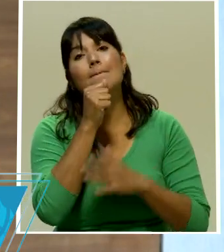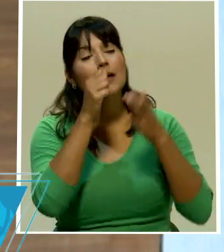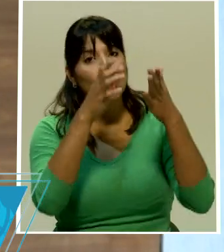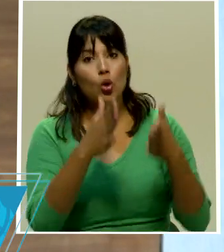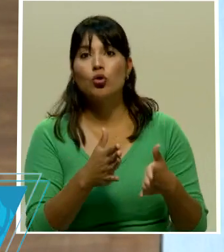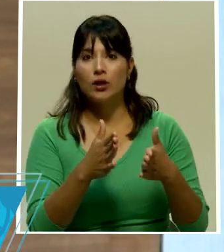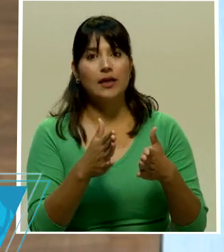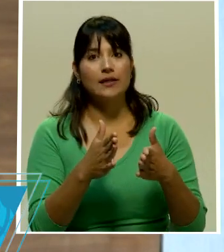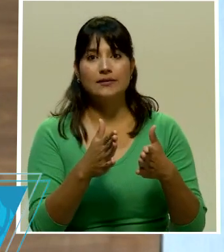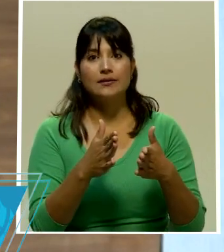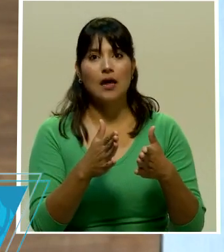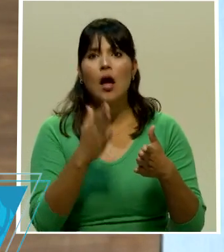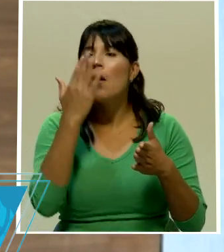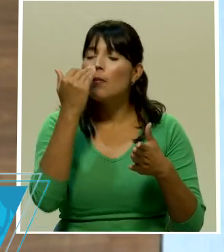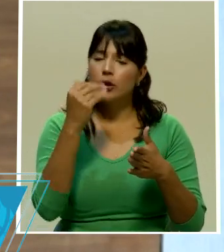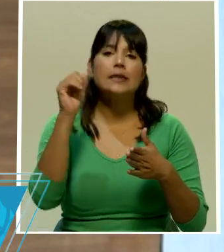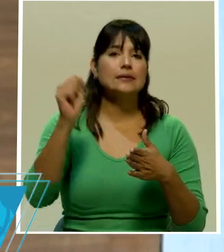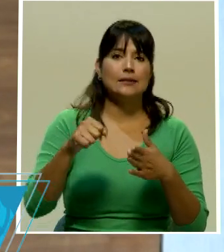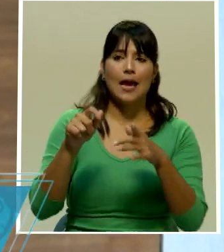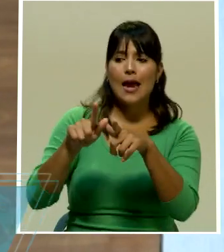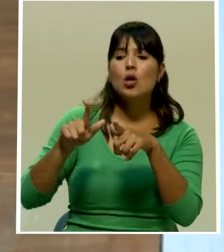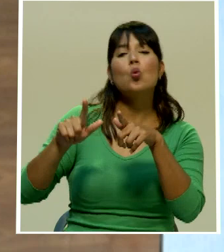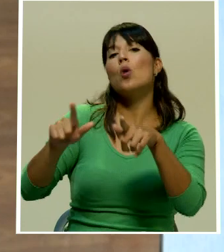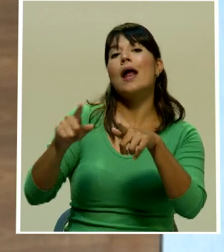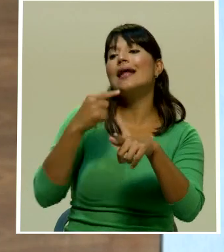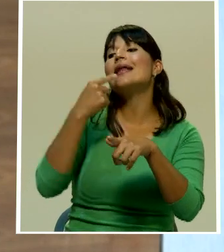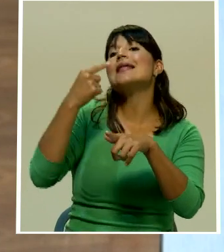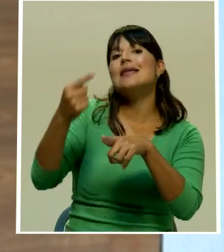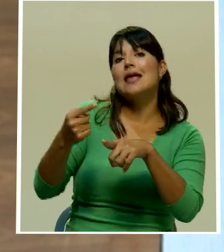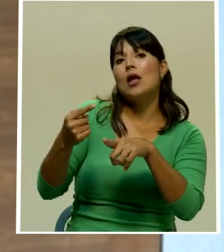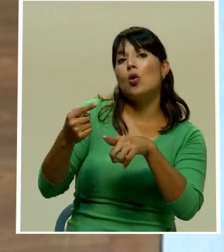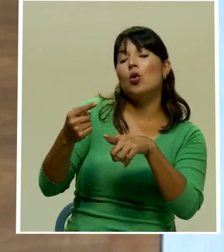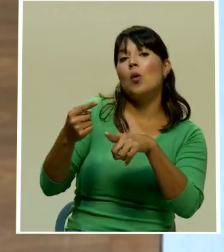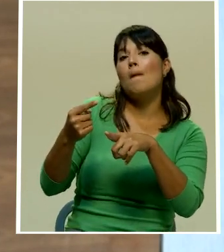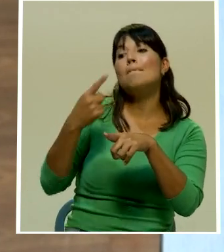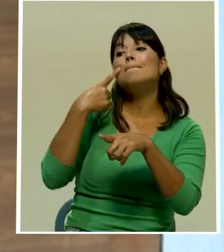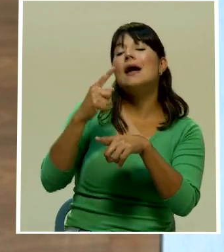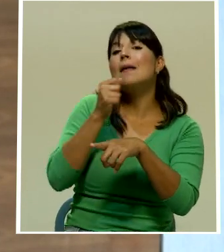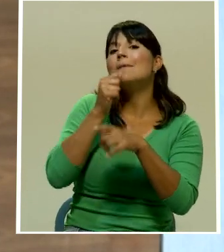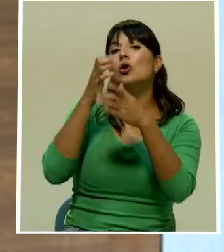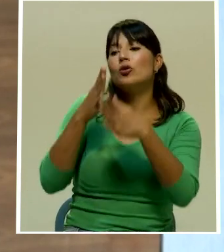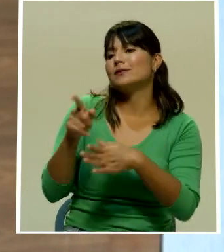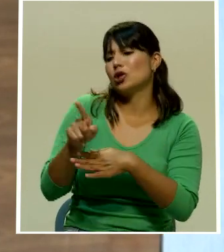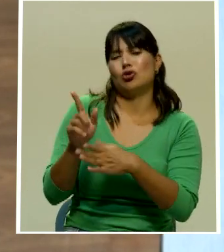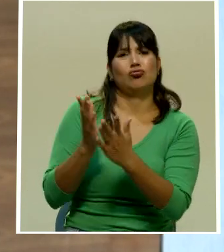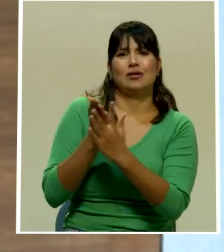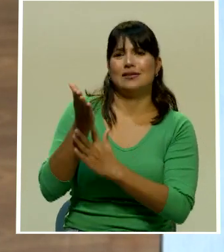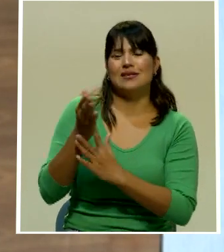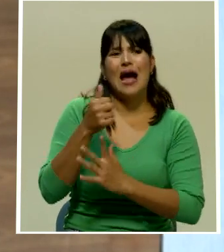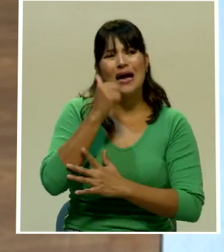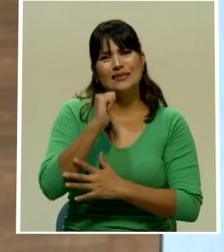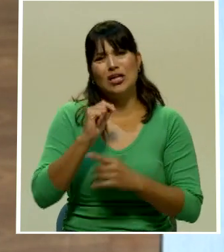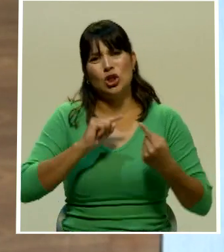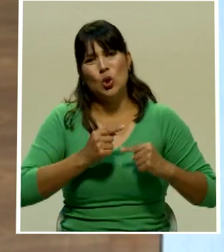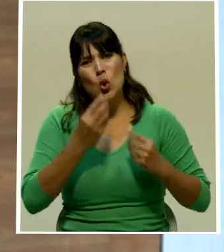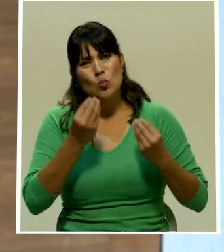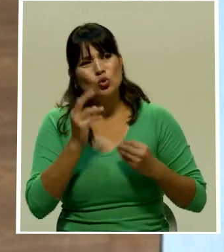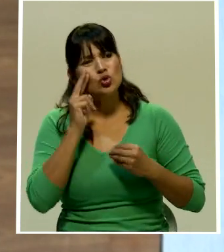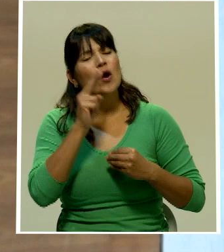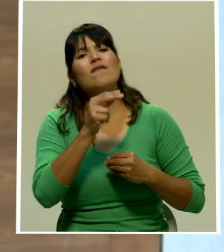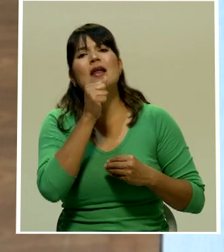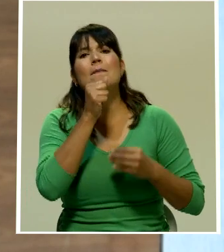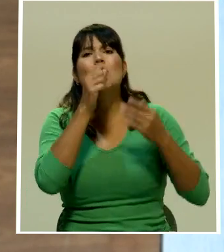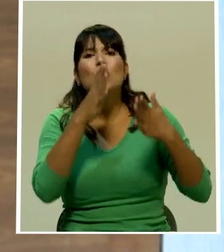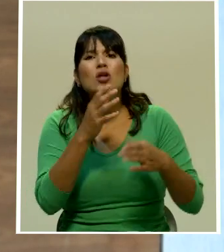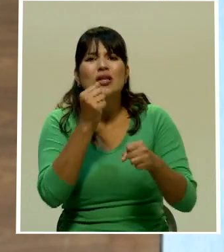barra de prensa que son totalmente inaccesibles para poder hacer su trabajo sino que ayer me dolió mucho ver a periodistas haciendo su